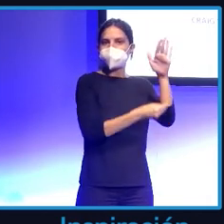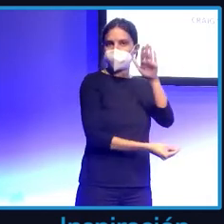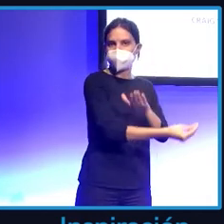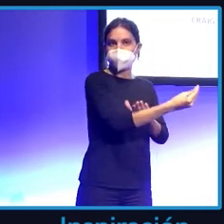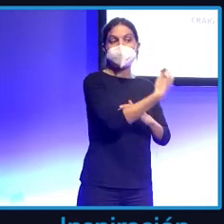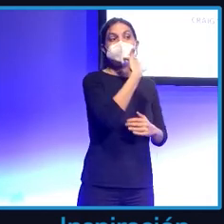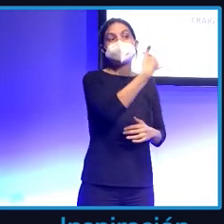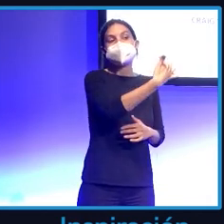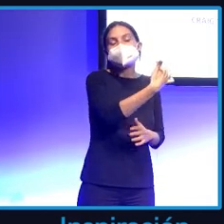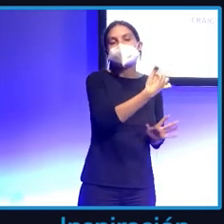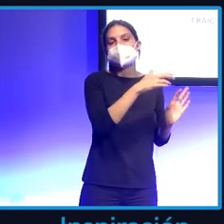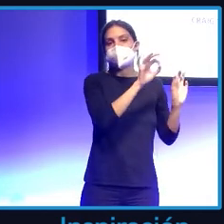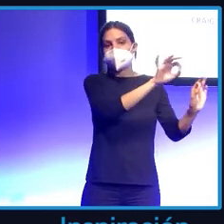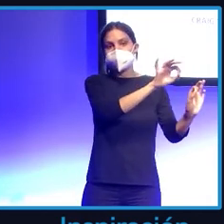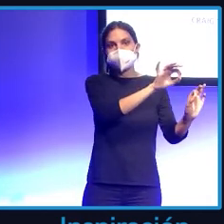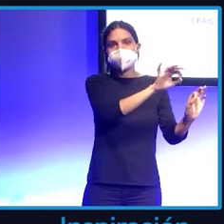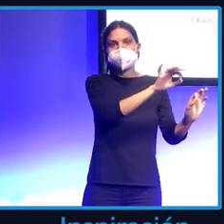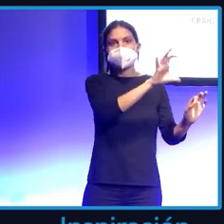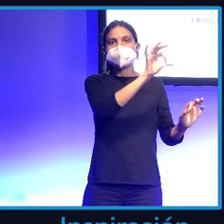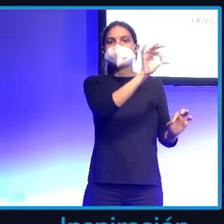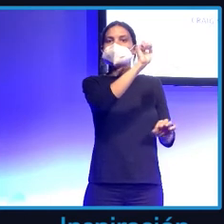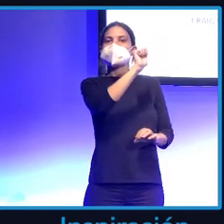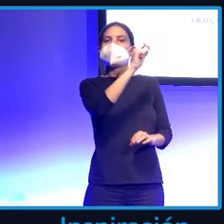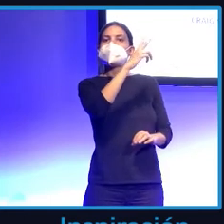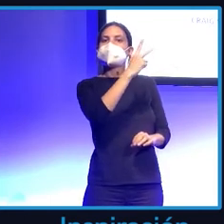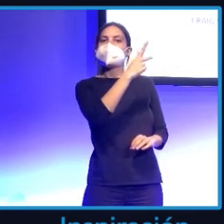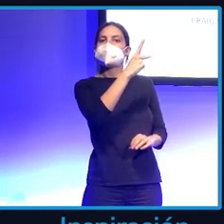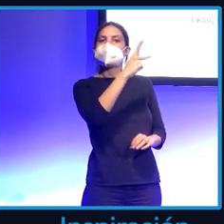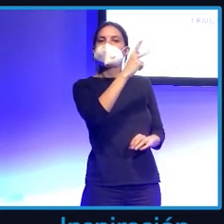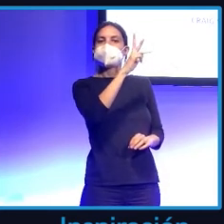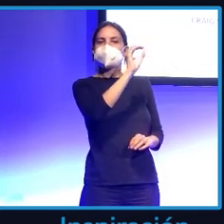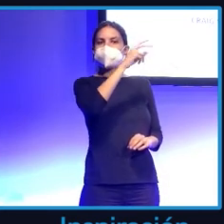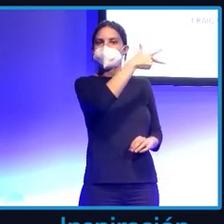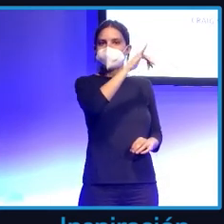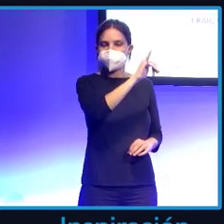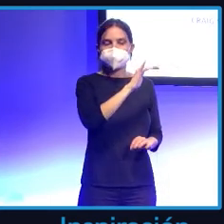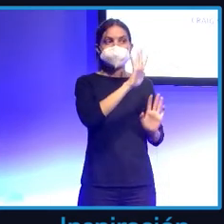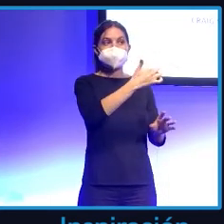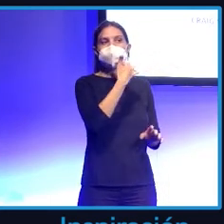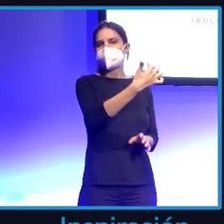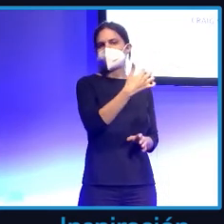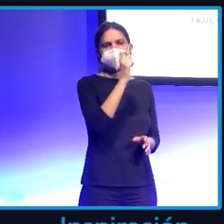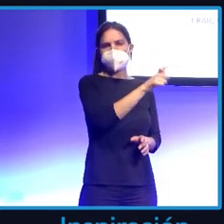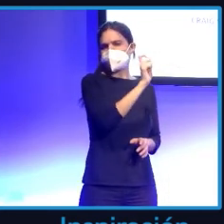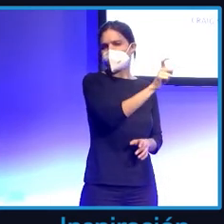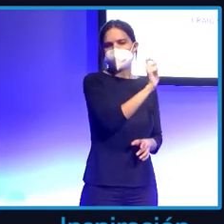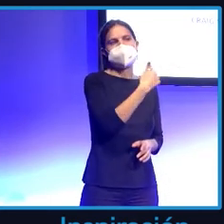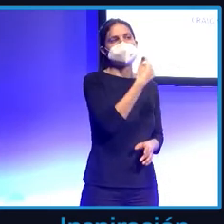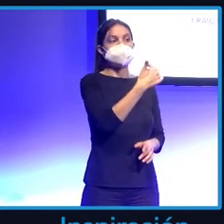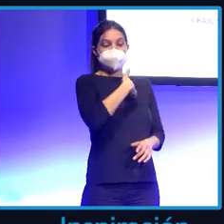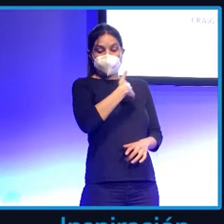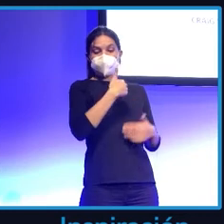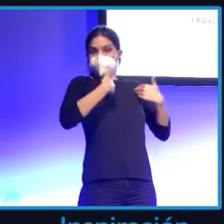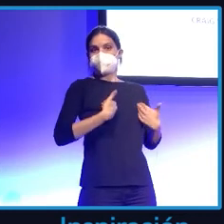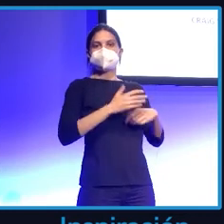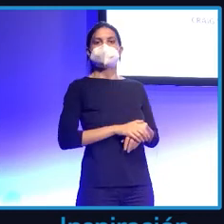dice ser que es Satoshi. Y además no es algo reciente, lo han dicho varias veces. Y luego tenemos al señor